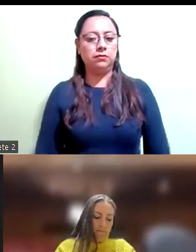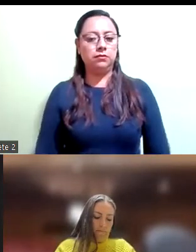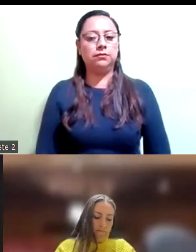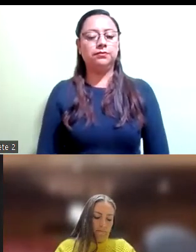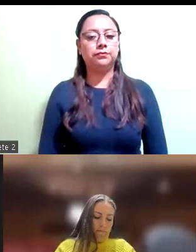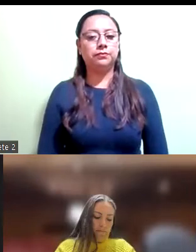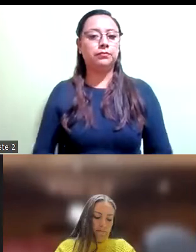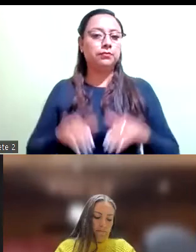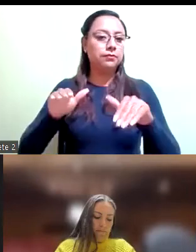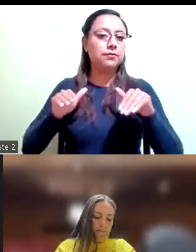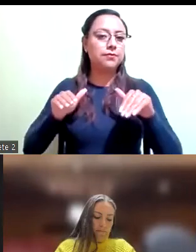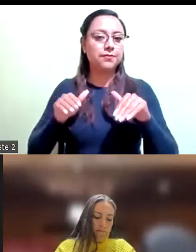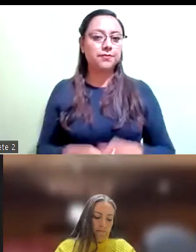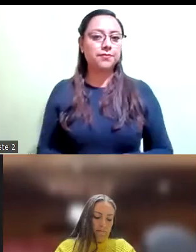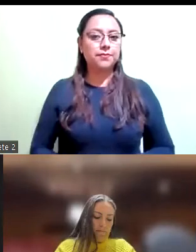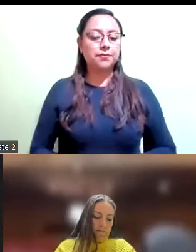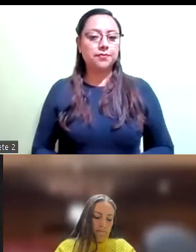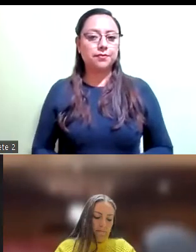Abstenciones.